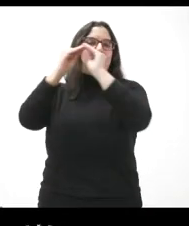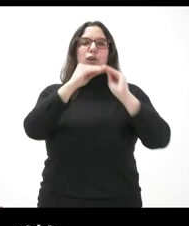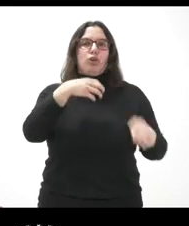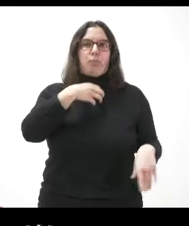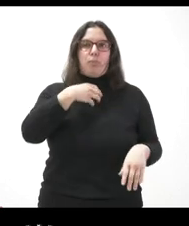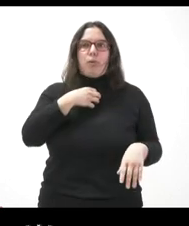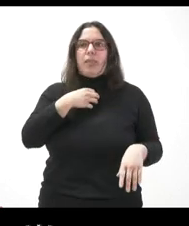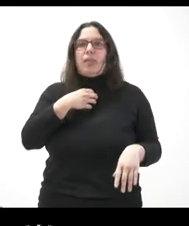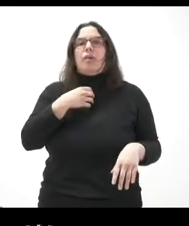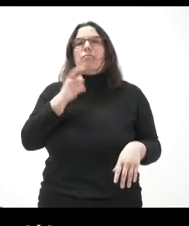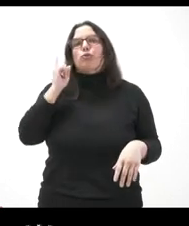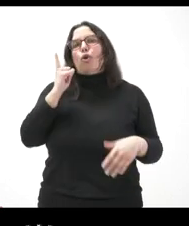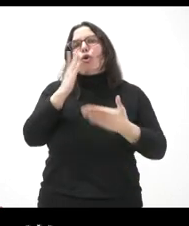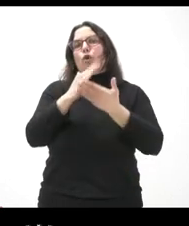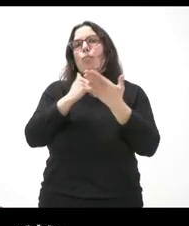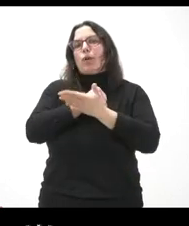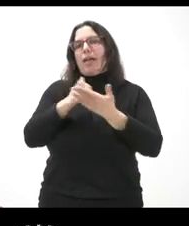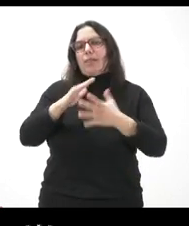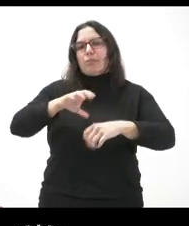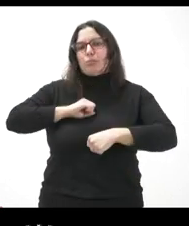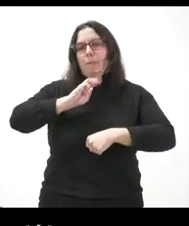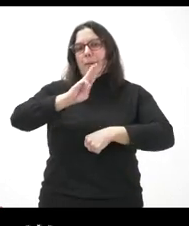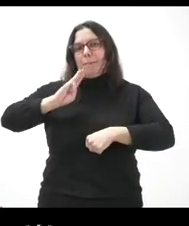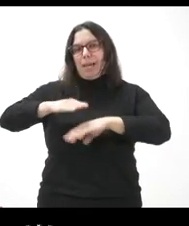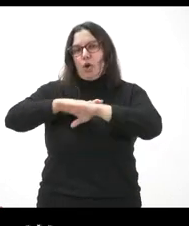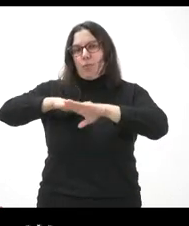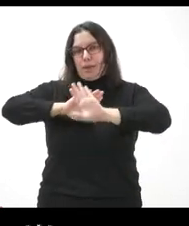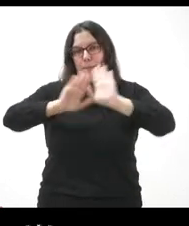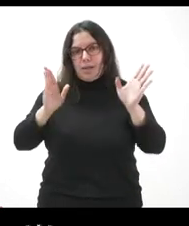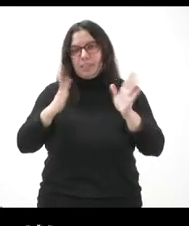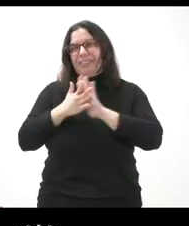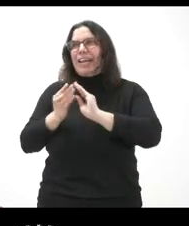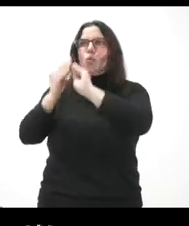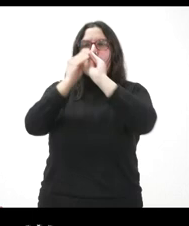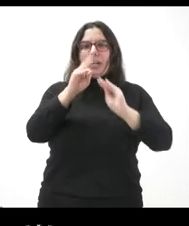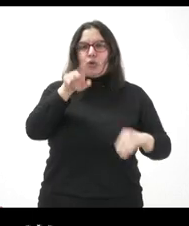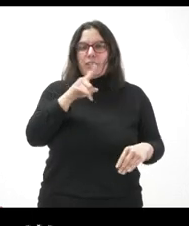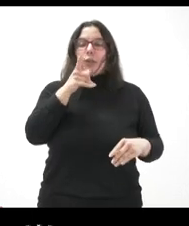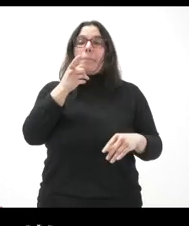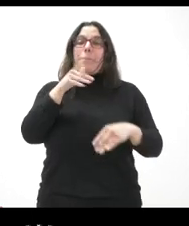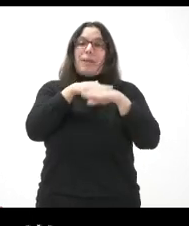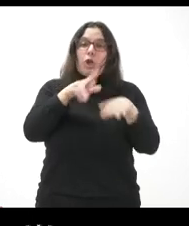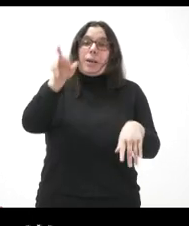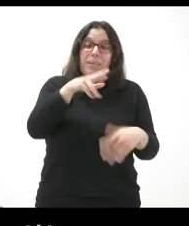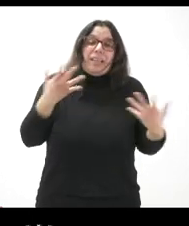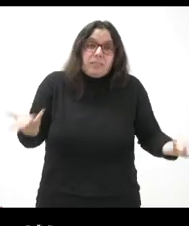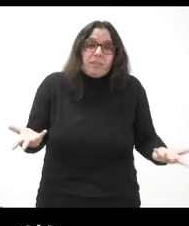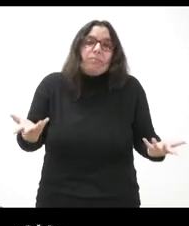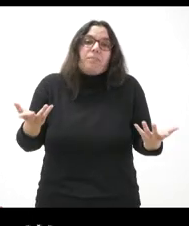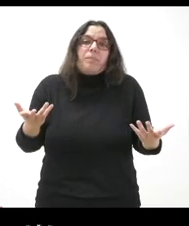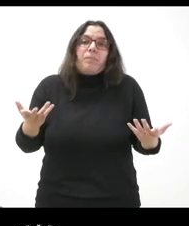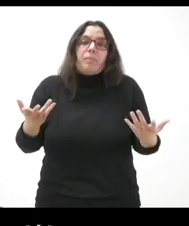común a las comunidades autónomas gobernadas por el Partido Popular, entiendo. Entonces, perdónenme que le insistamos, por